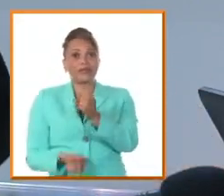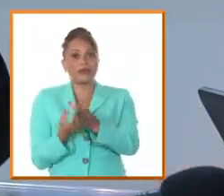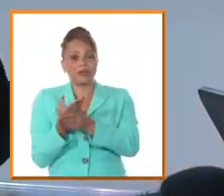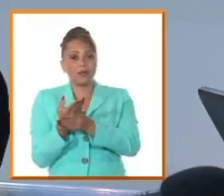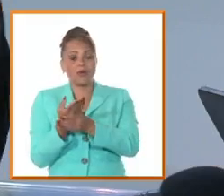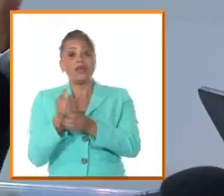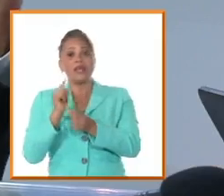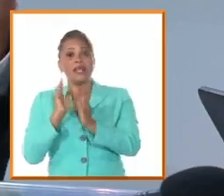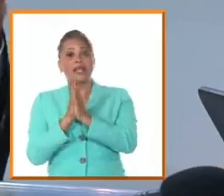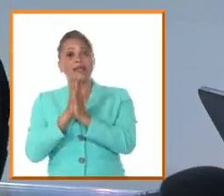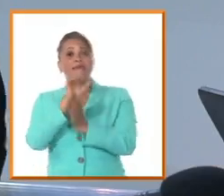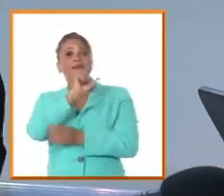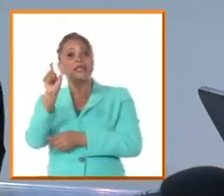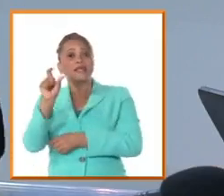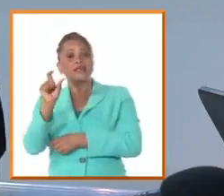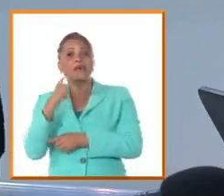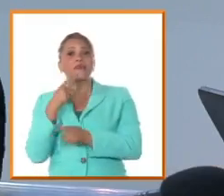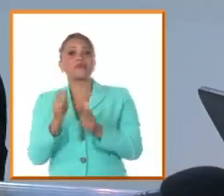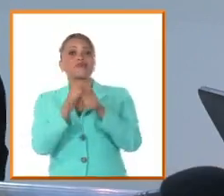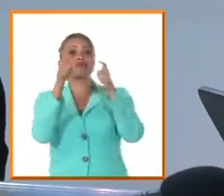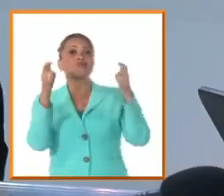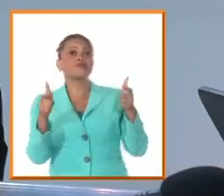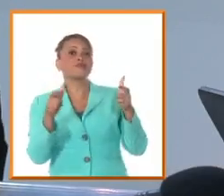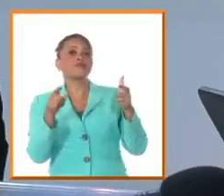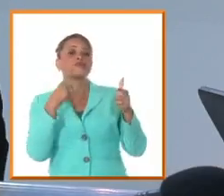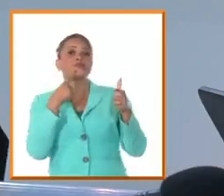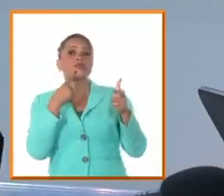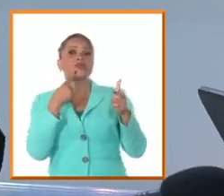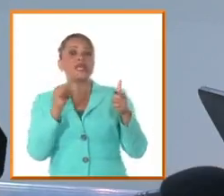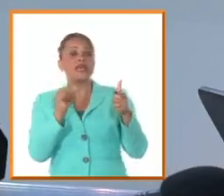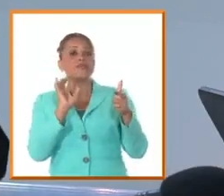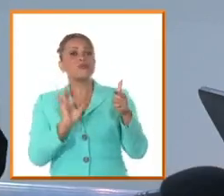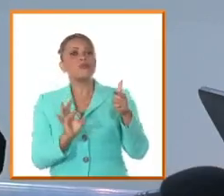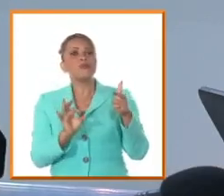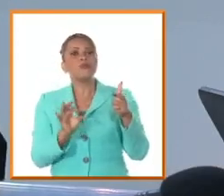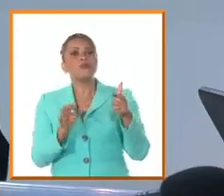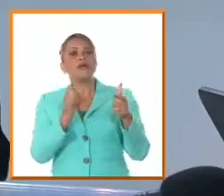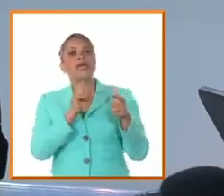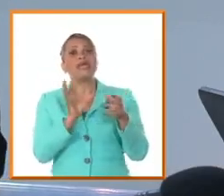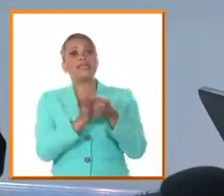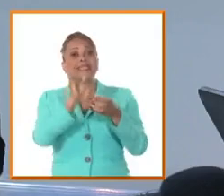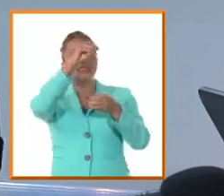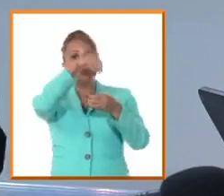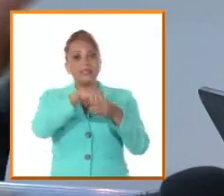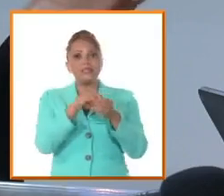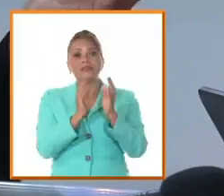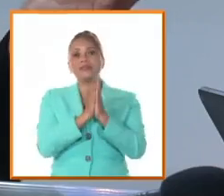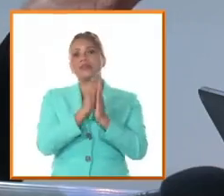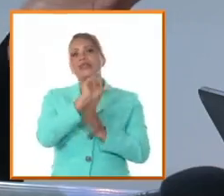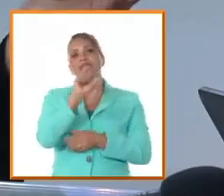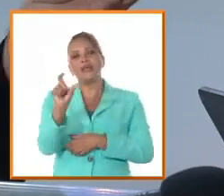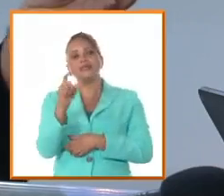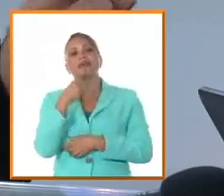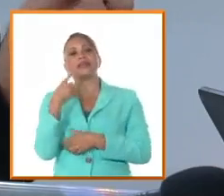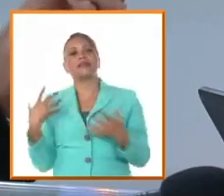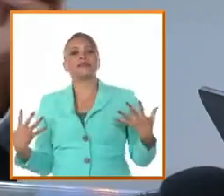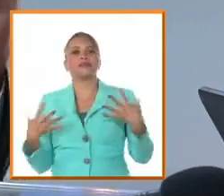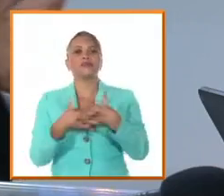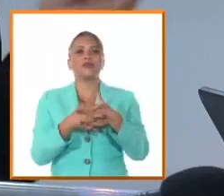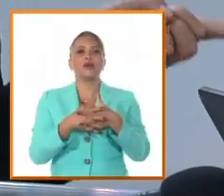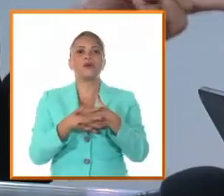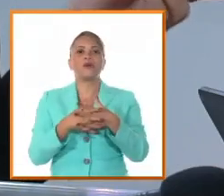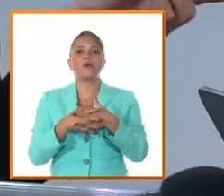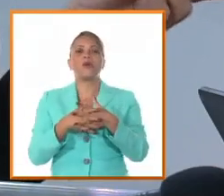ella por la extensión que tiene sobre todo por sus nexos en ella tiene relaciones con los